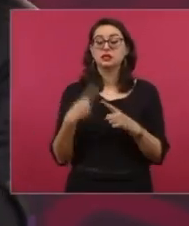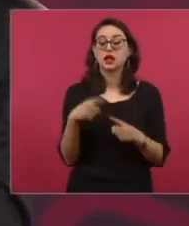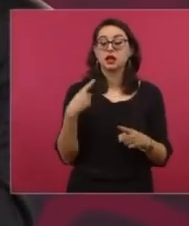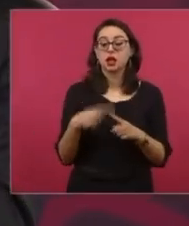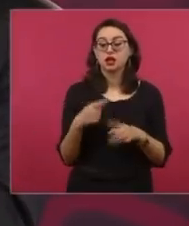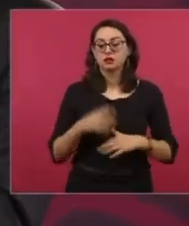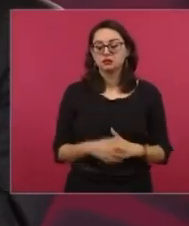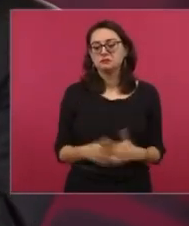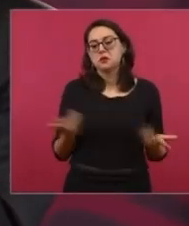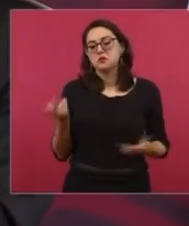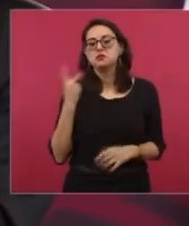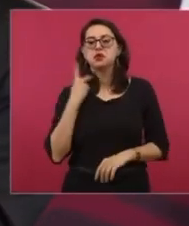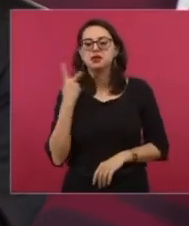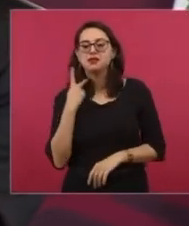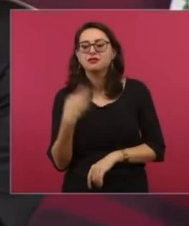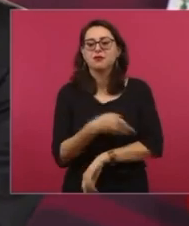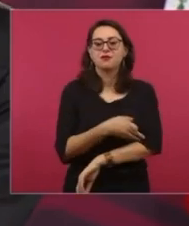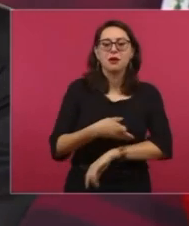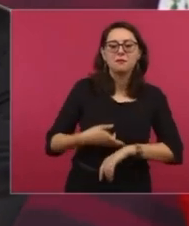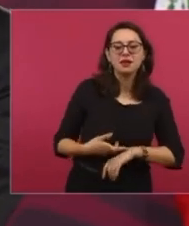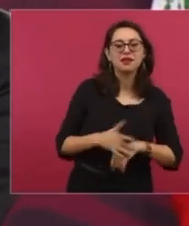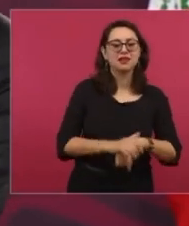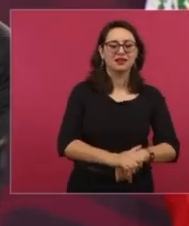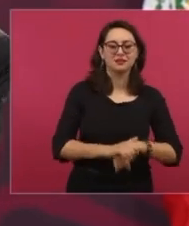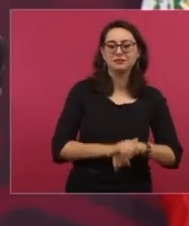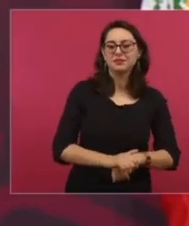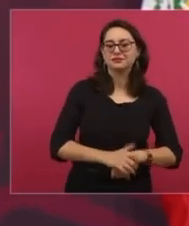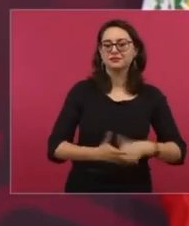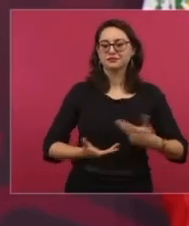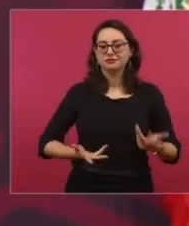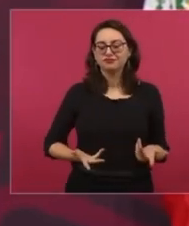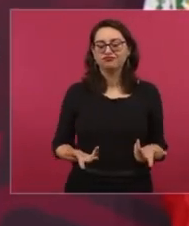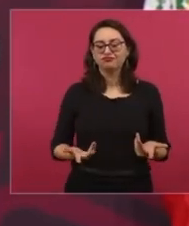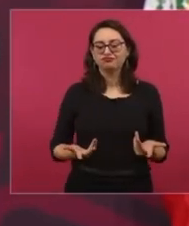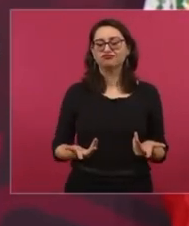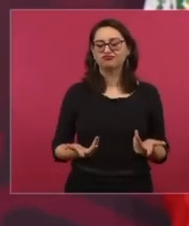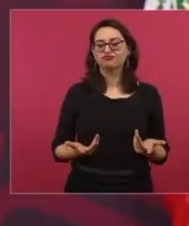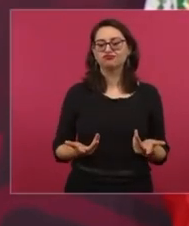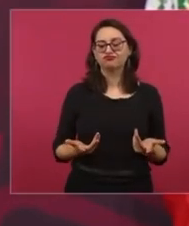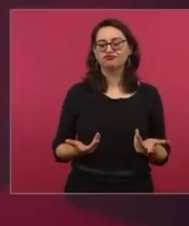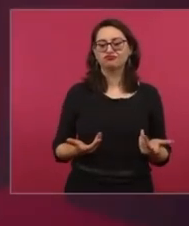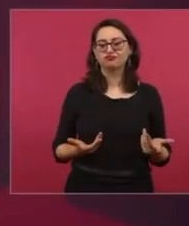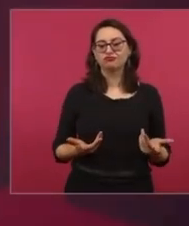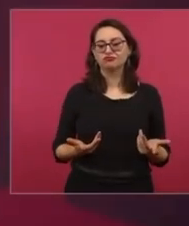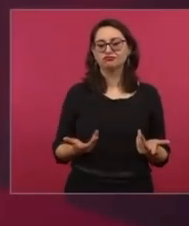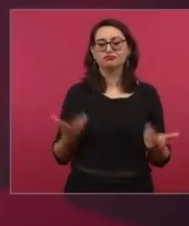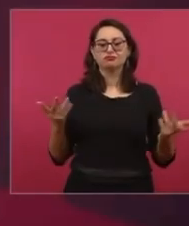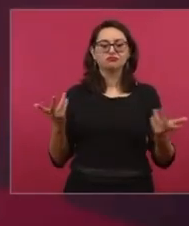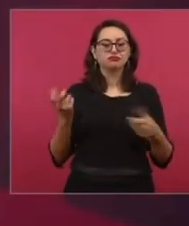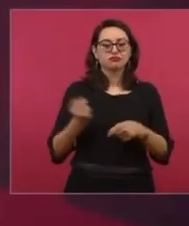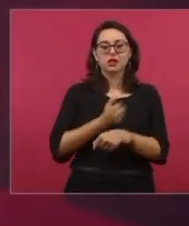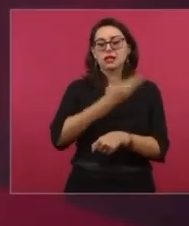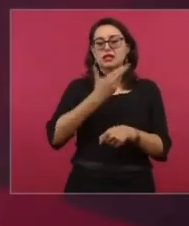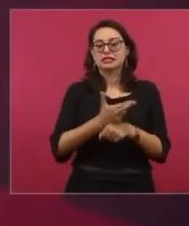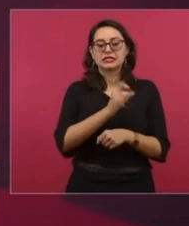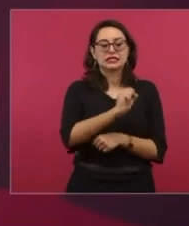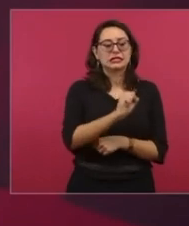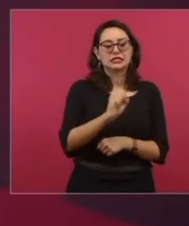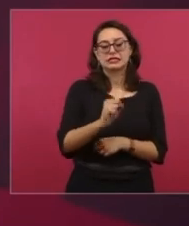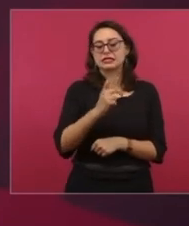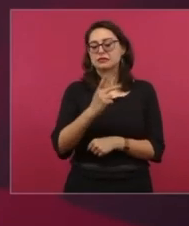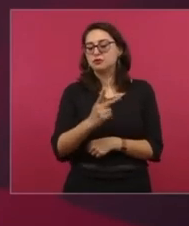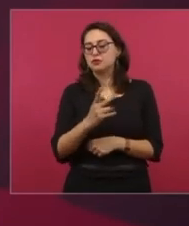allegada a los altos funcionarios públicos, a los secretarios de Hacienda, secretarios de